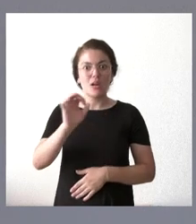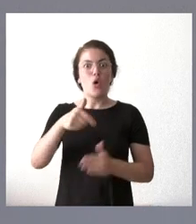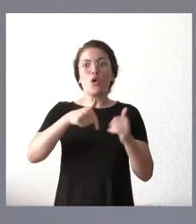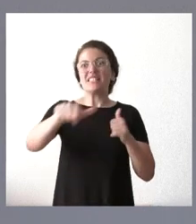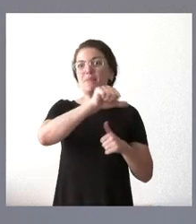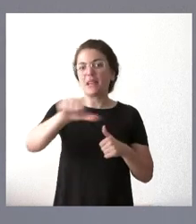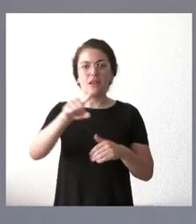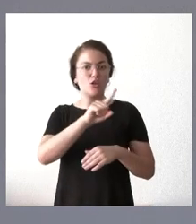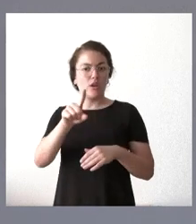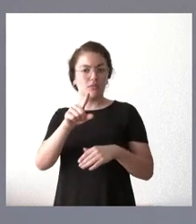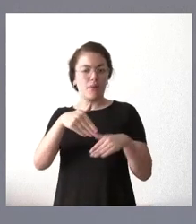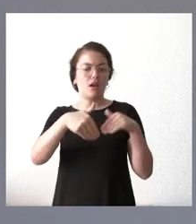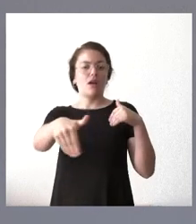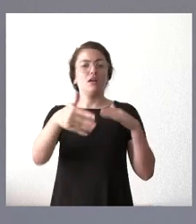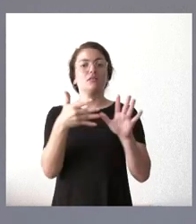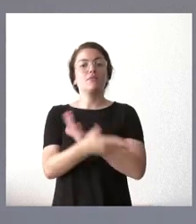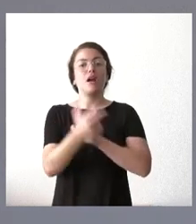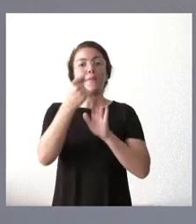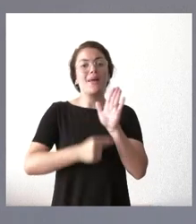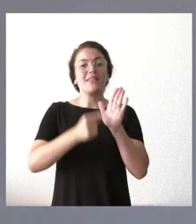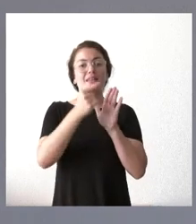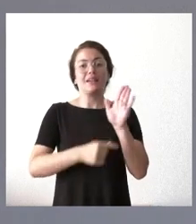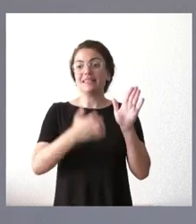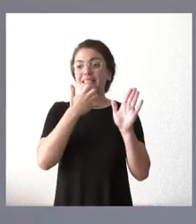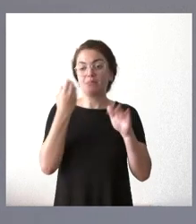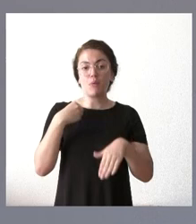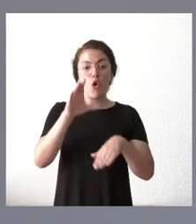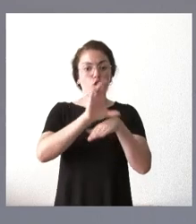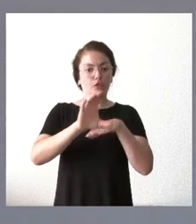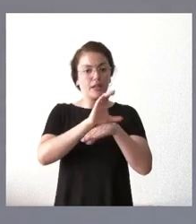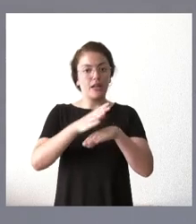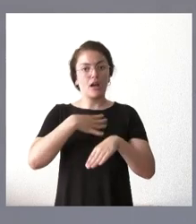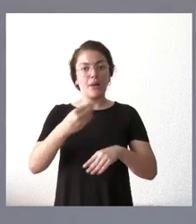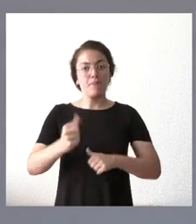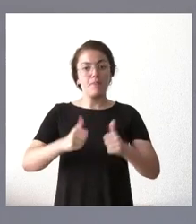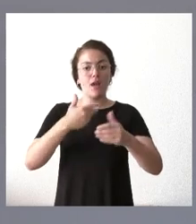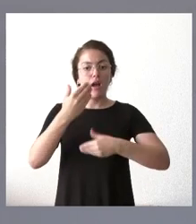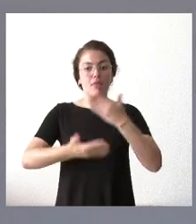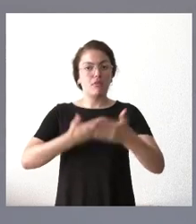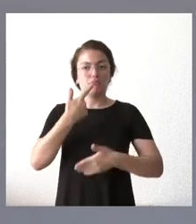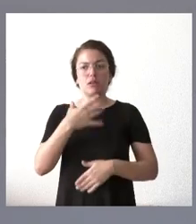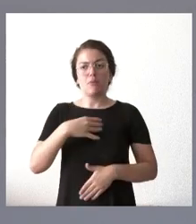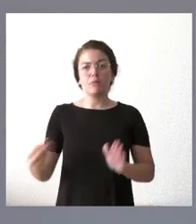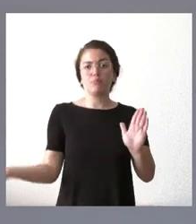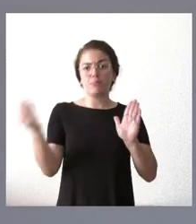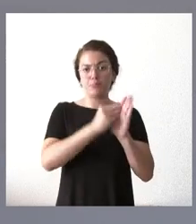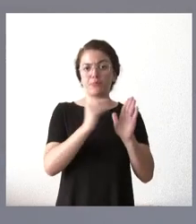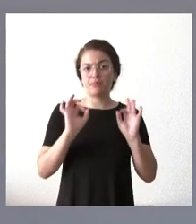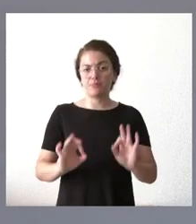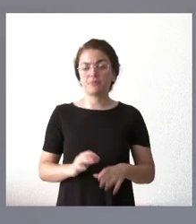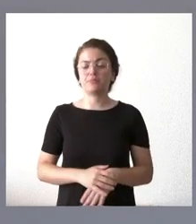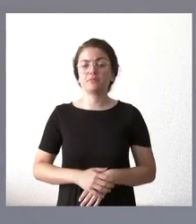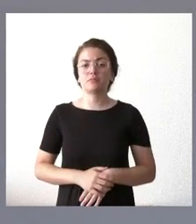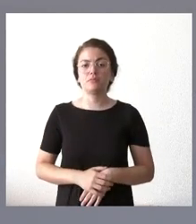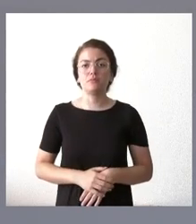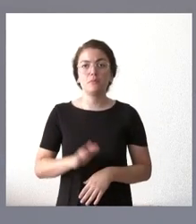y son medidas que, lógicamente, en la medida en que esas consejerías las desarrollen, naturalmente, que se incorporaran al plan. Consejero, yo le quería